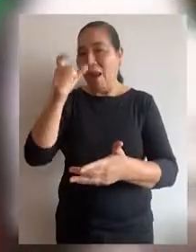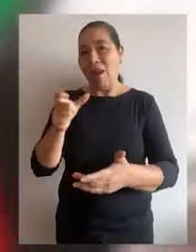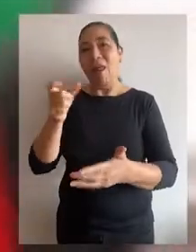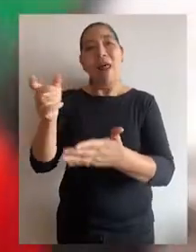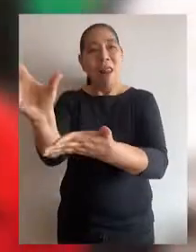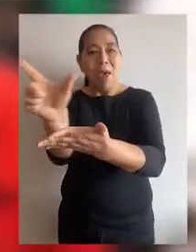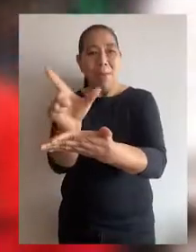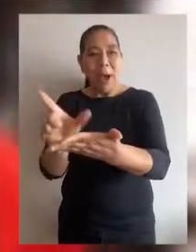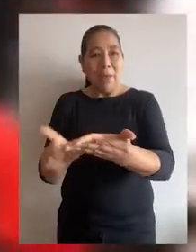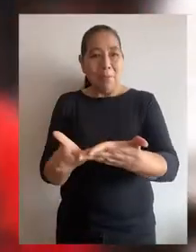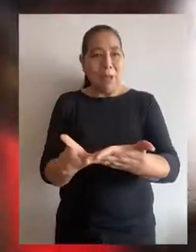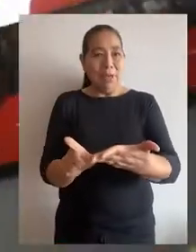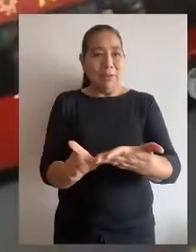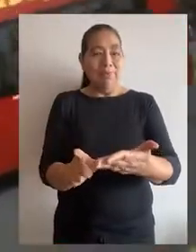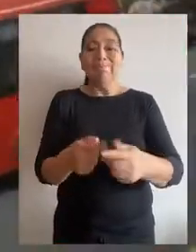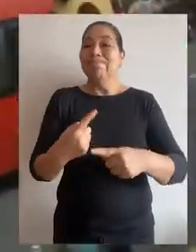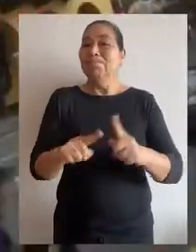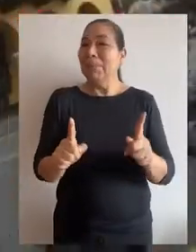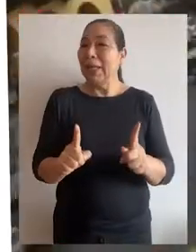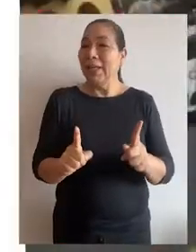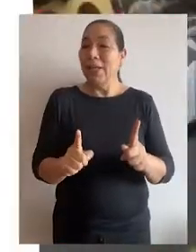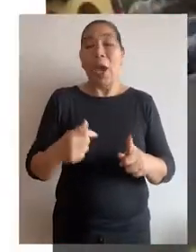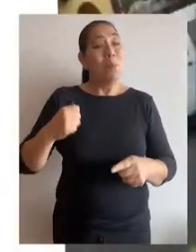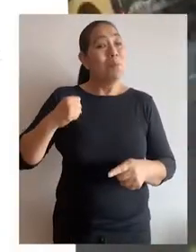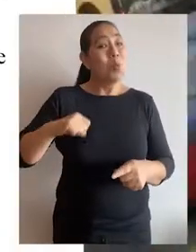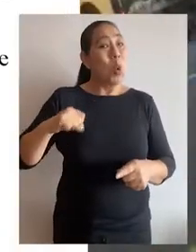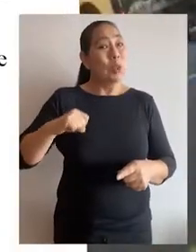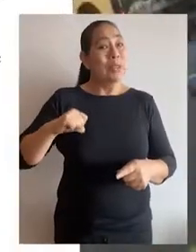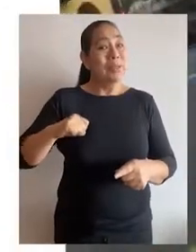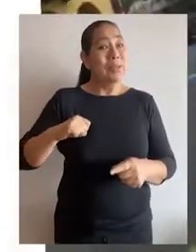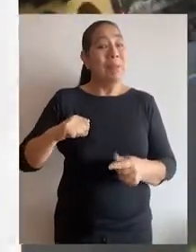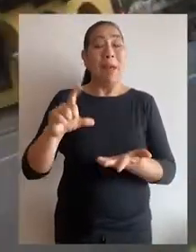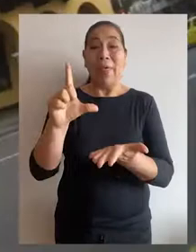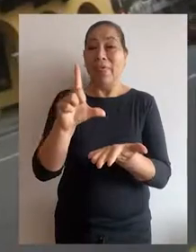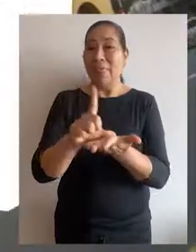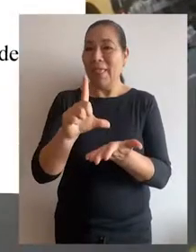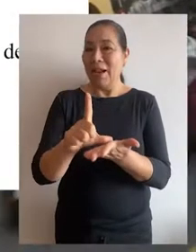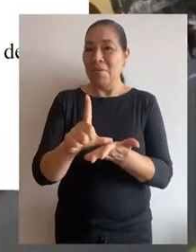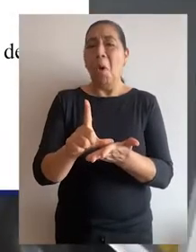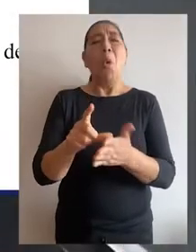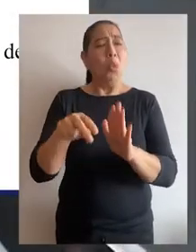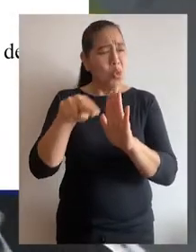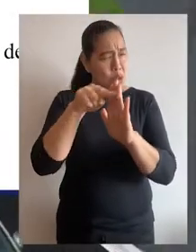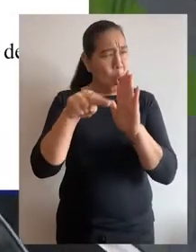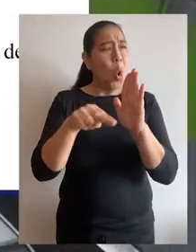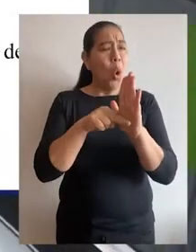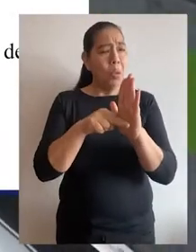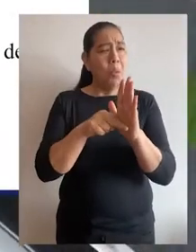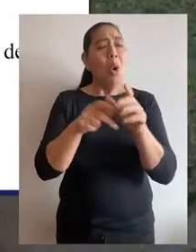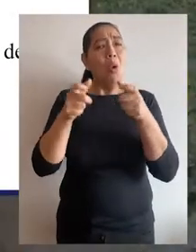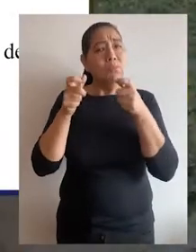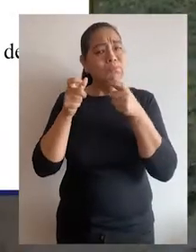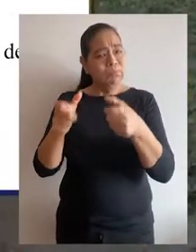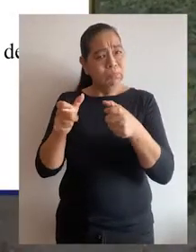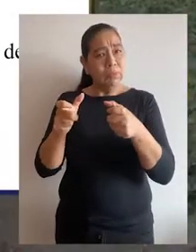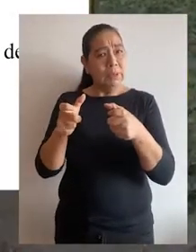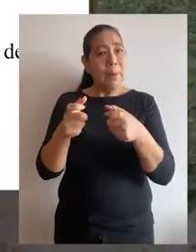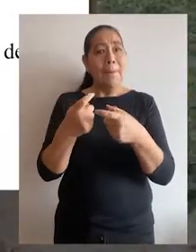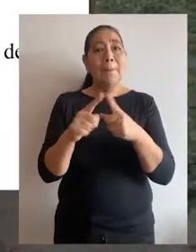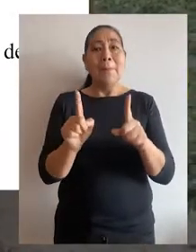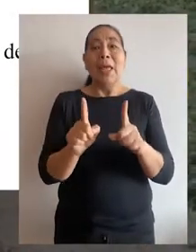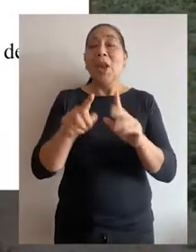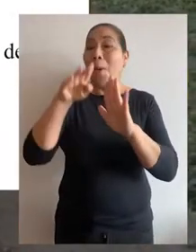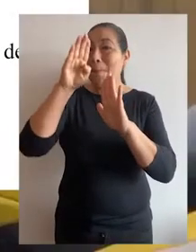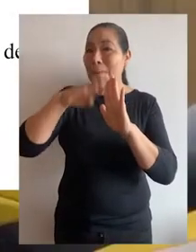Sistema Vial Metropolitano. La sentencia señala que la Municipalidad Metropolitana de Lima puede normar, regular y controlar la